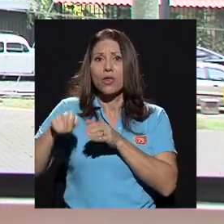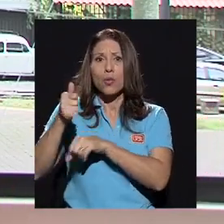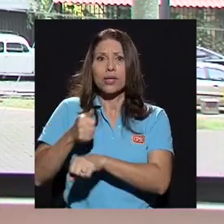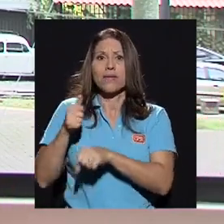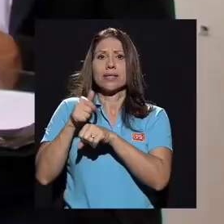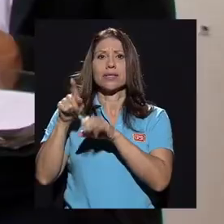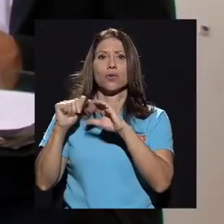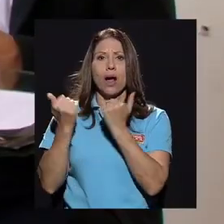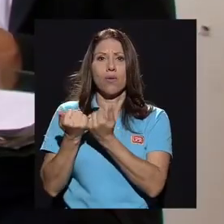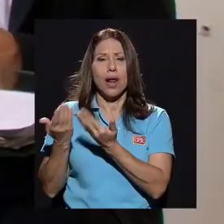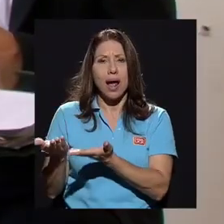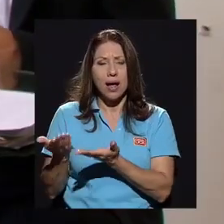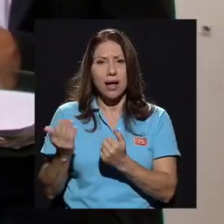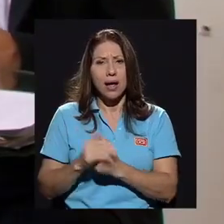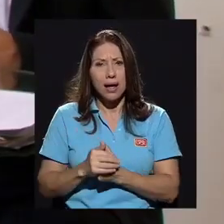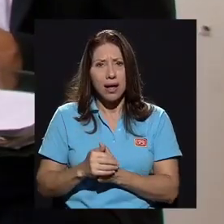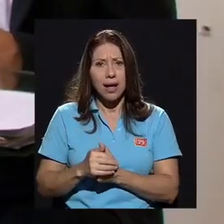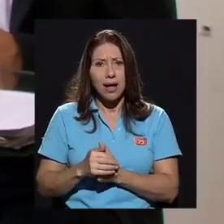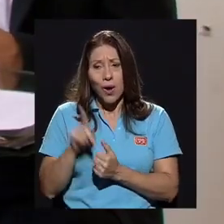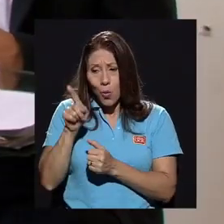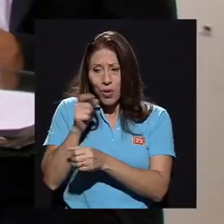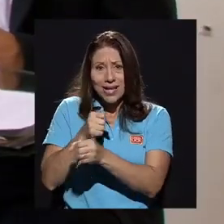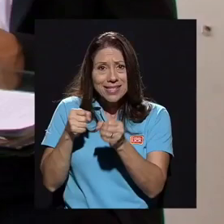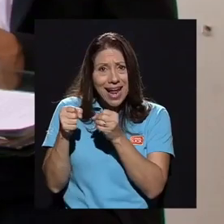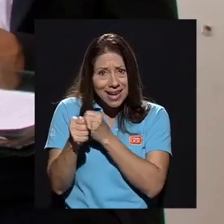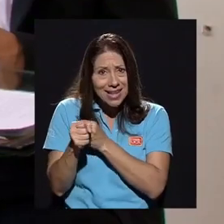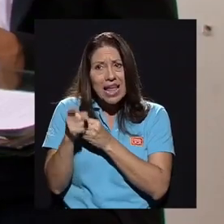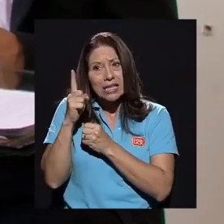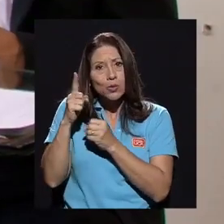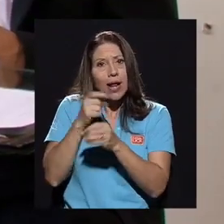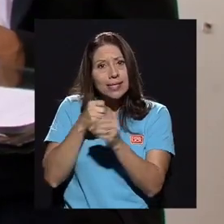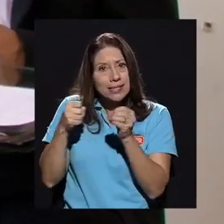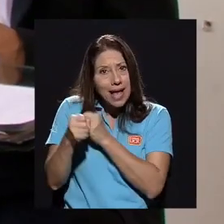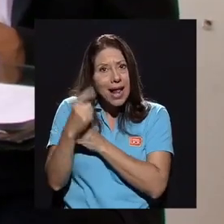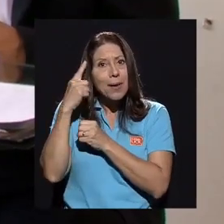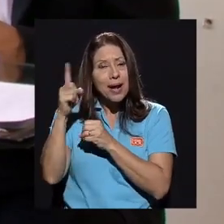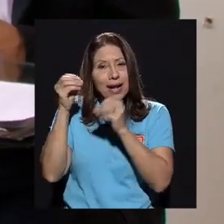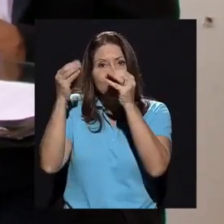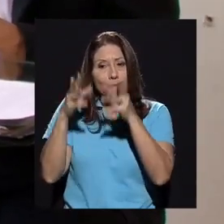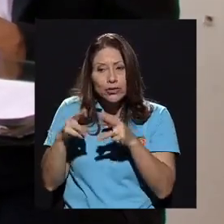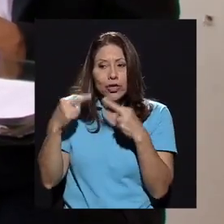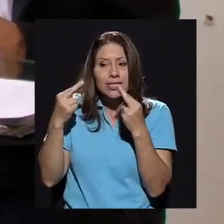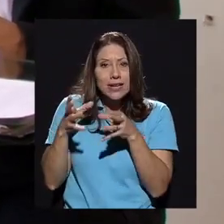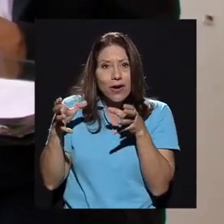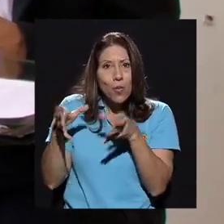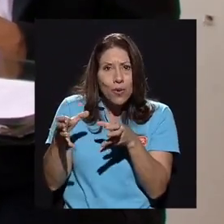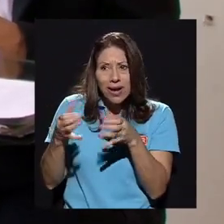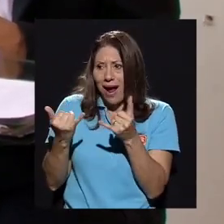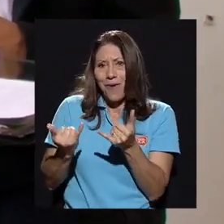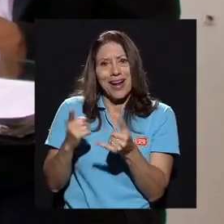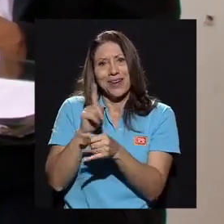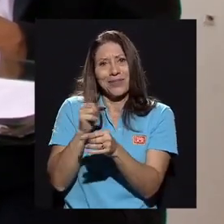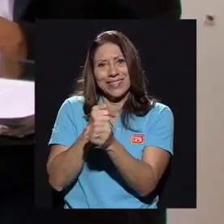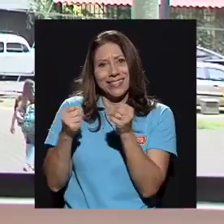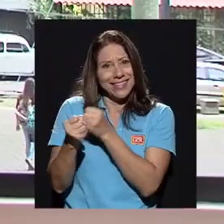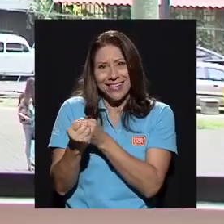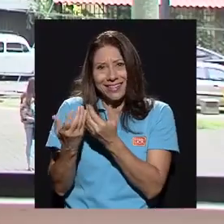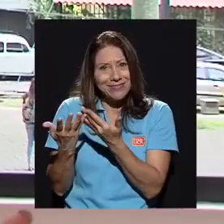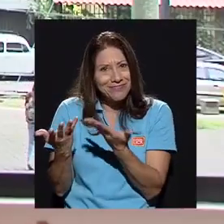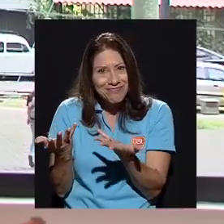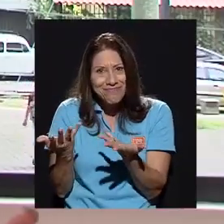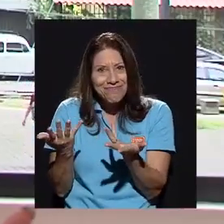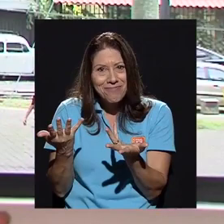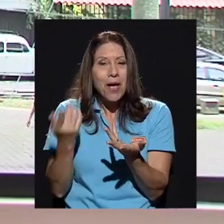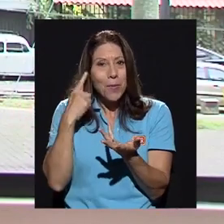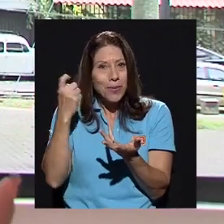establecer un aula, ¿verdad? Una salita, que es una sala para que se reúnan los profesores, no está funcionando para